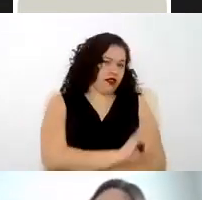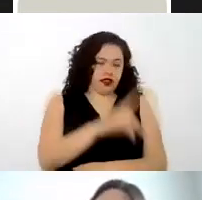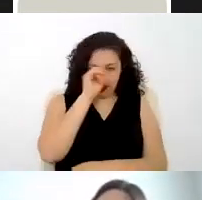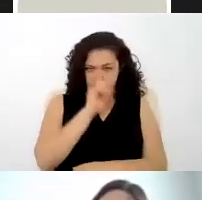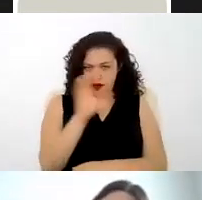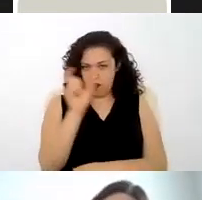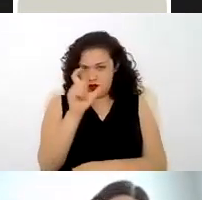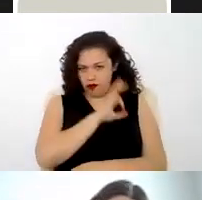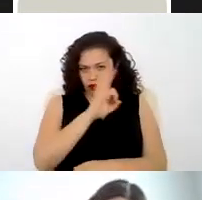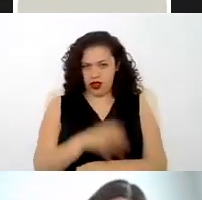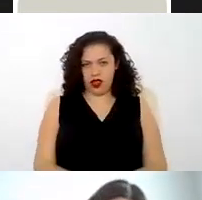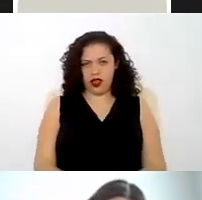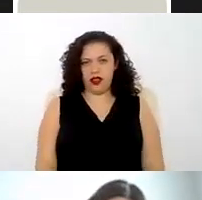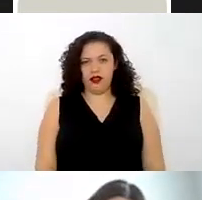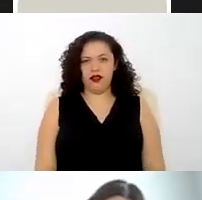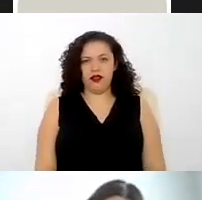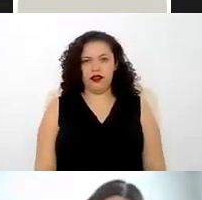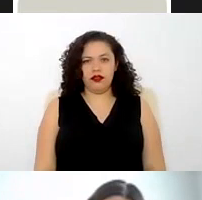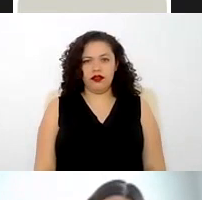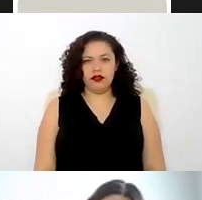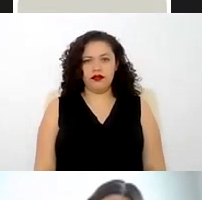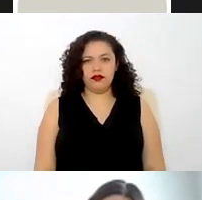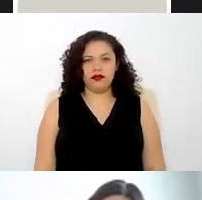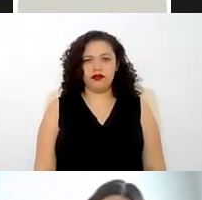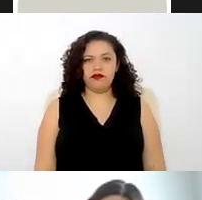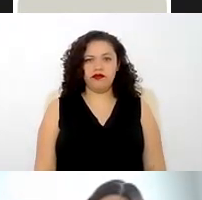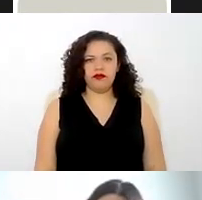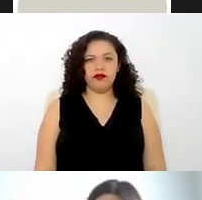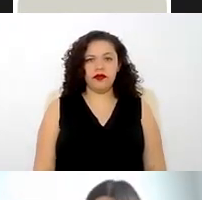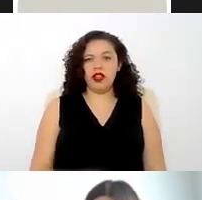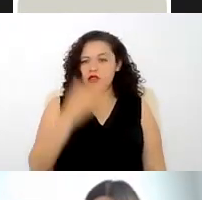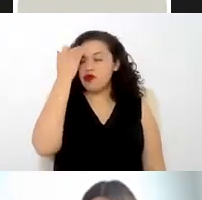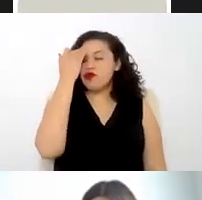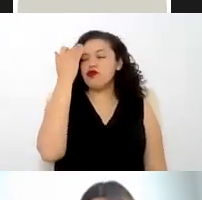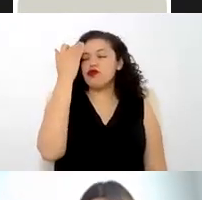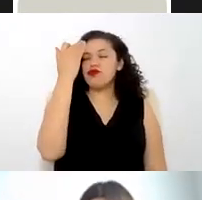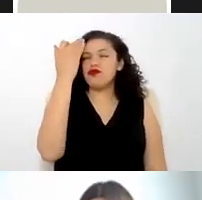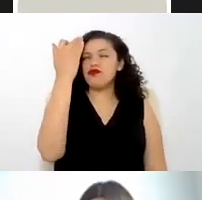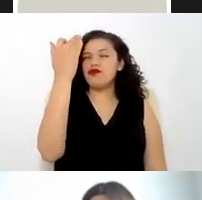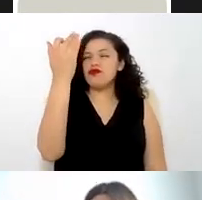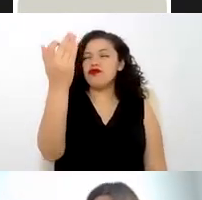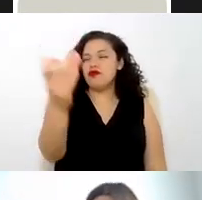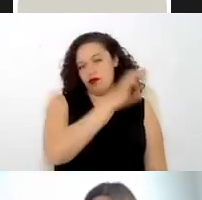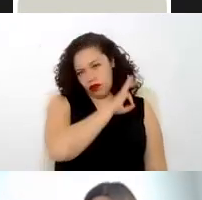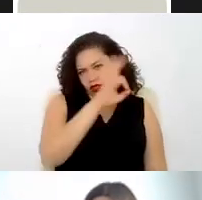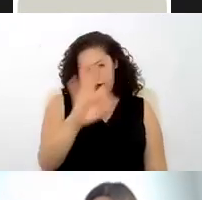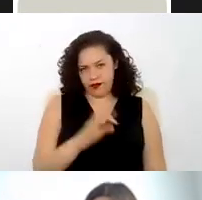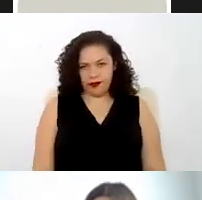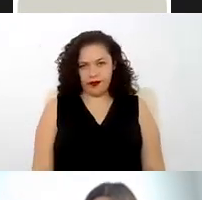de lo posible digamos mantenerse en el tiempo tiene que poder el trabajador